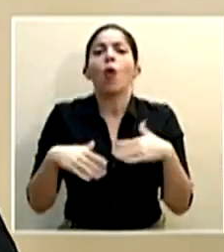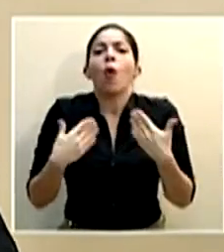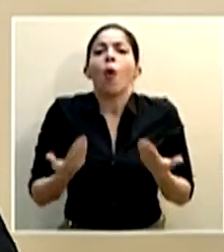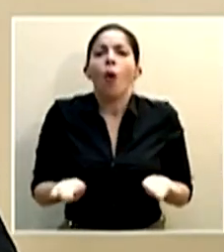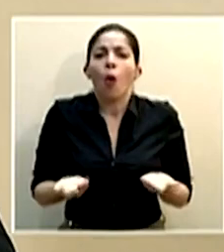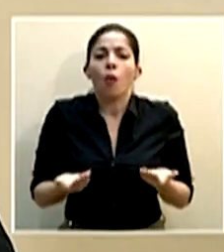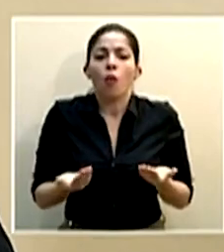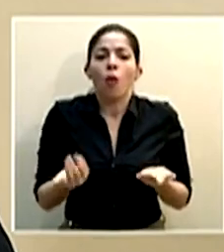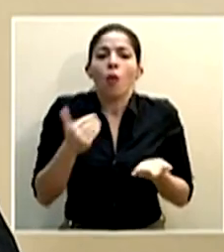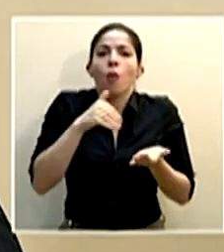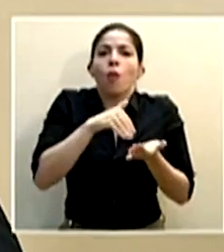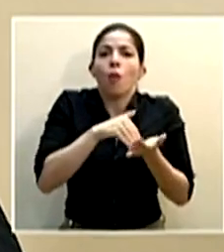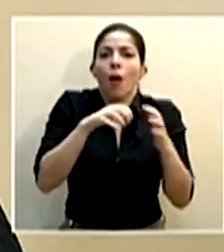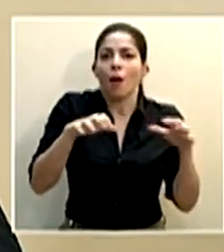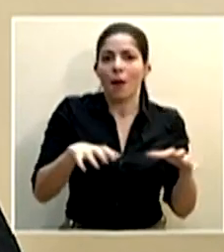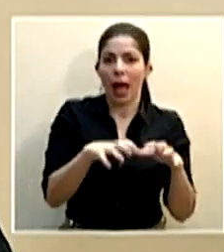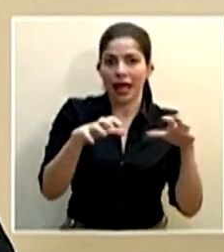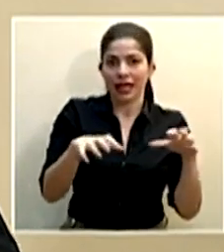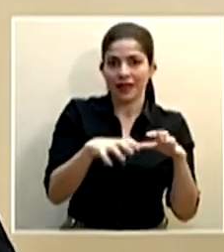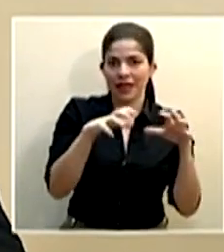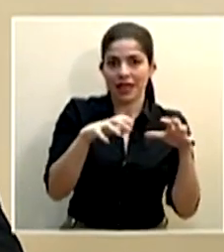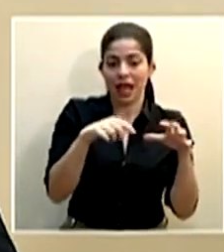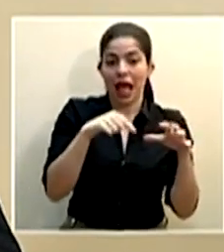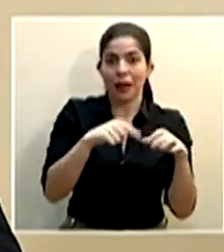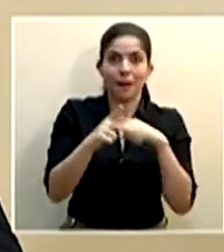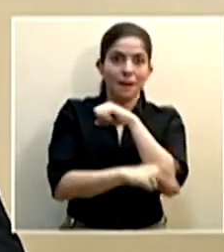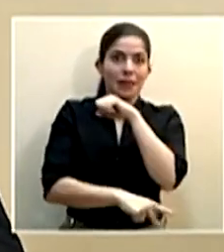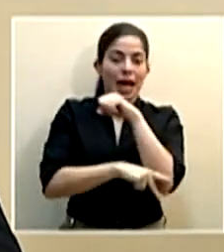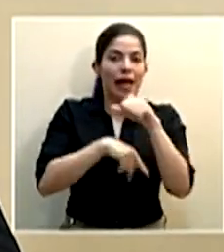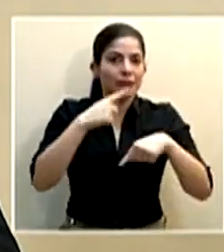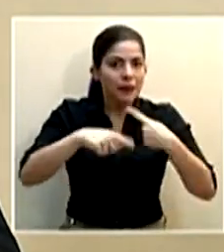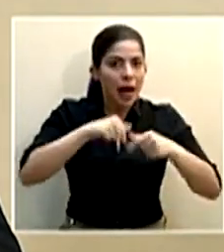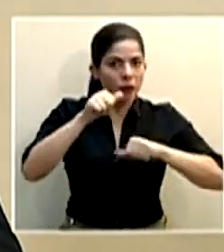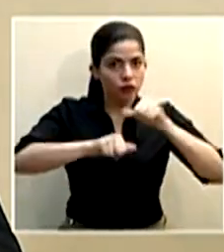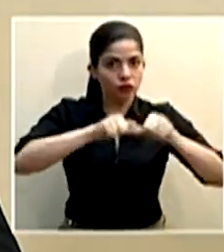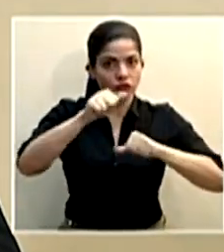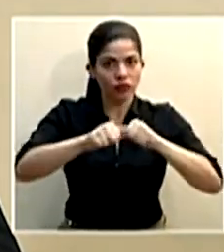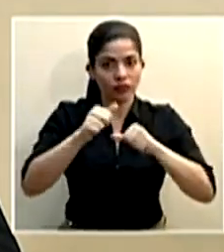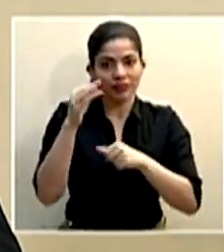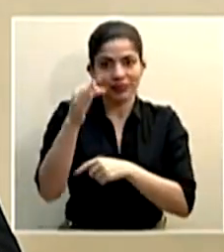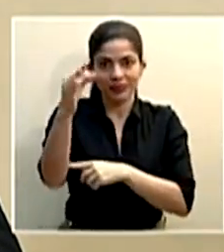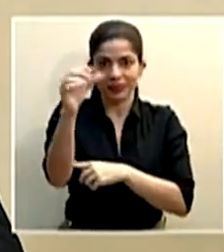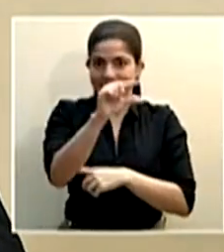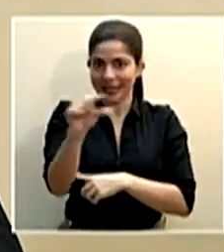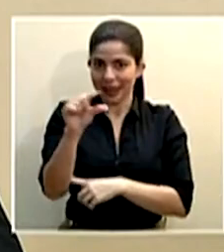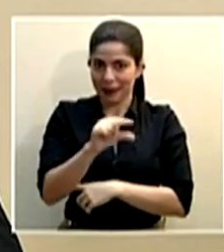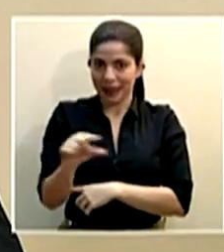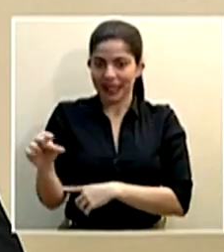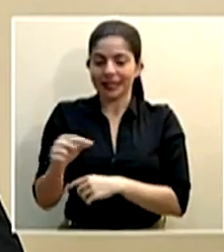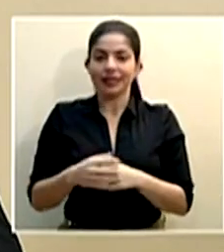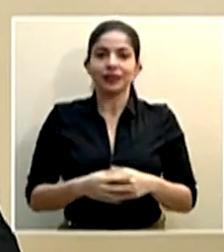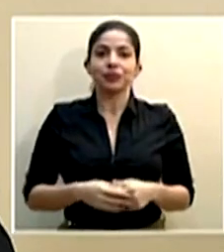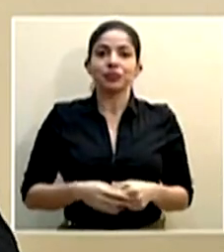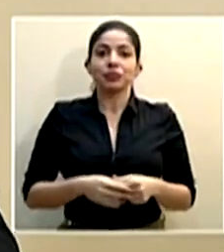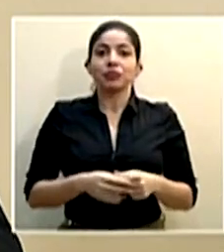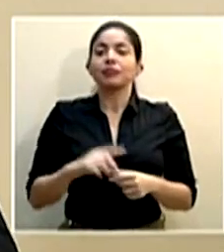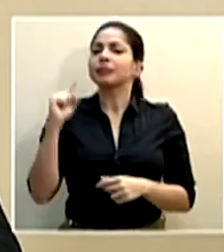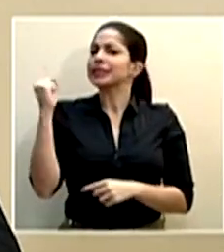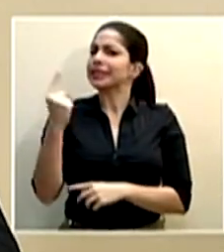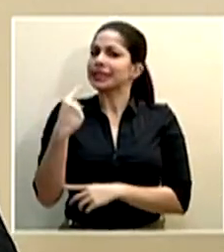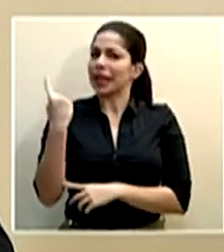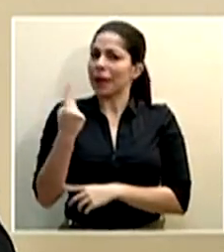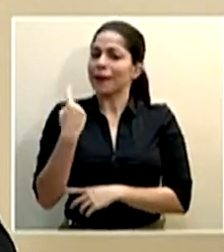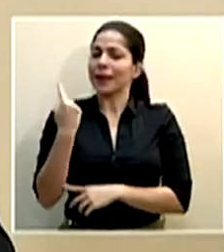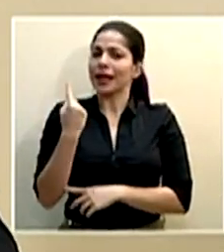actividades que llevará adelante el país en las próximas semanas. Siempre